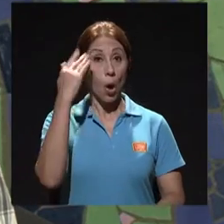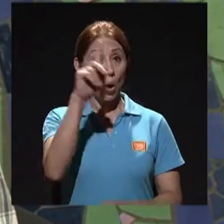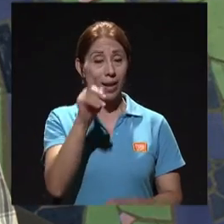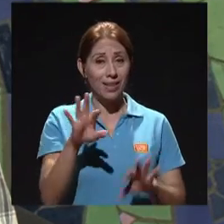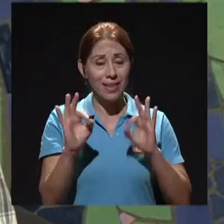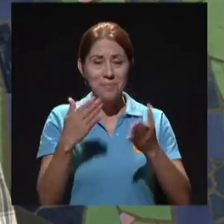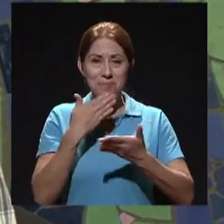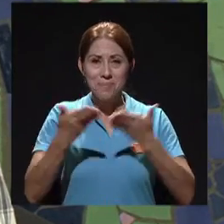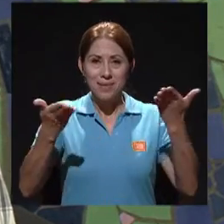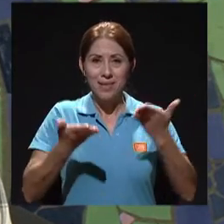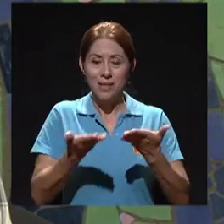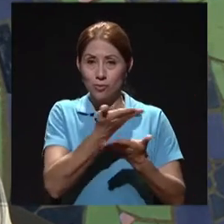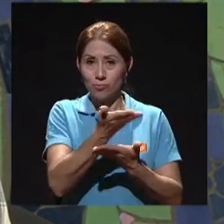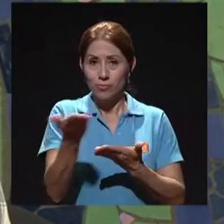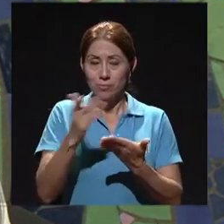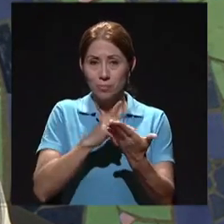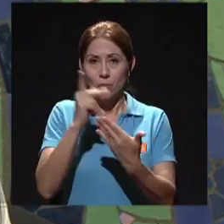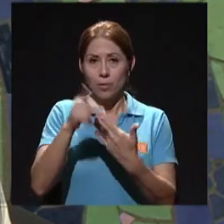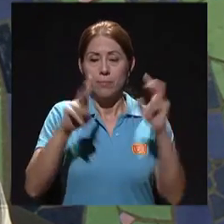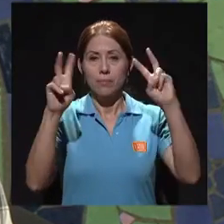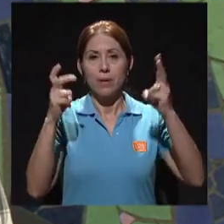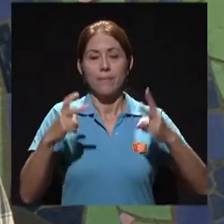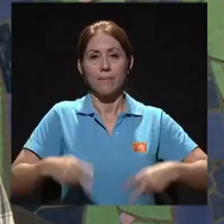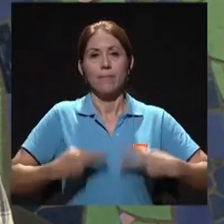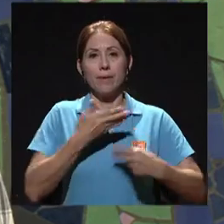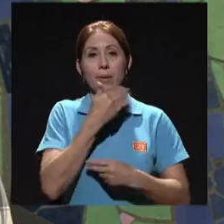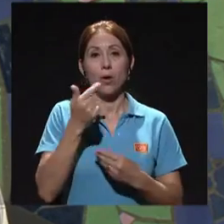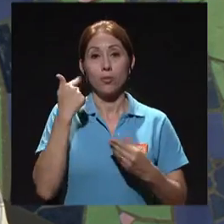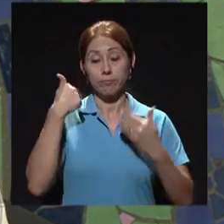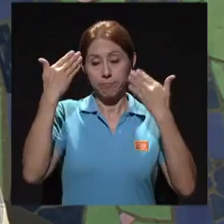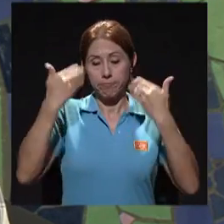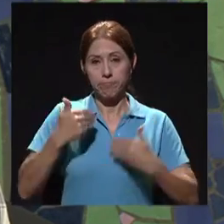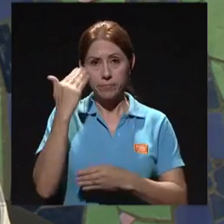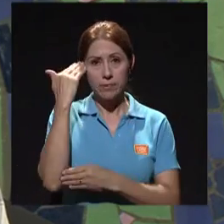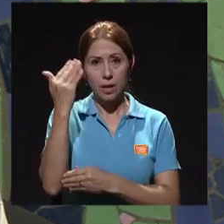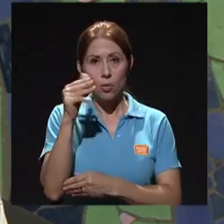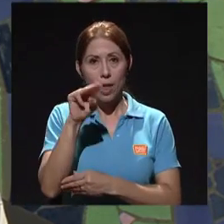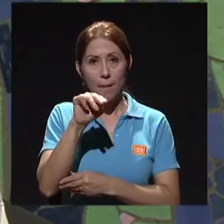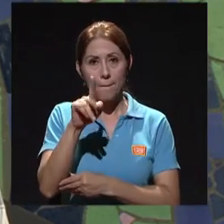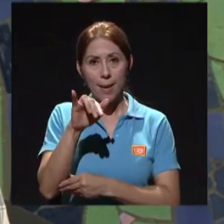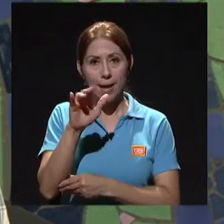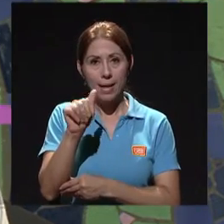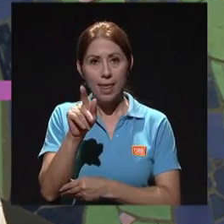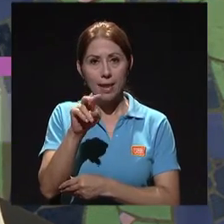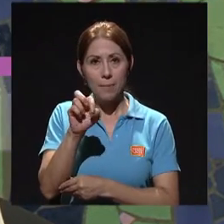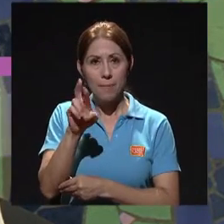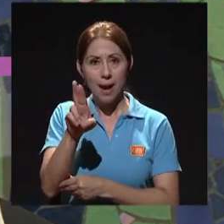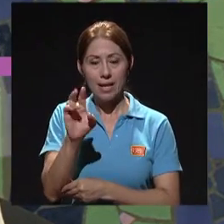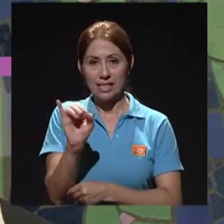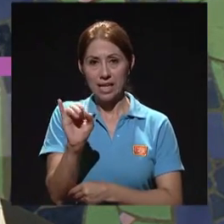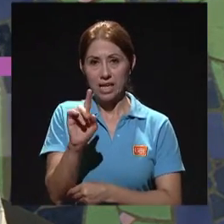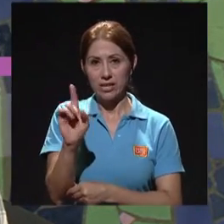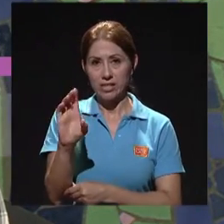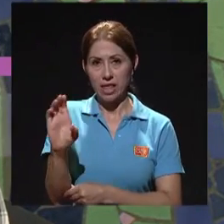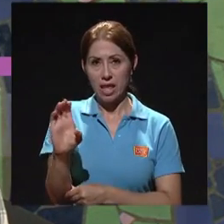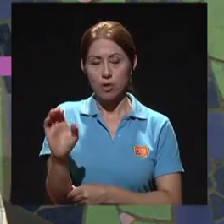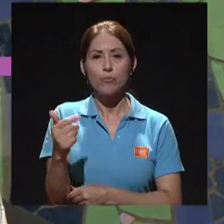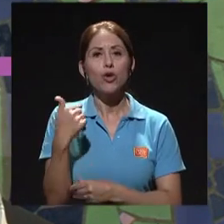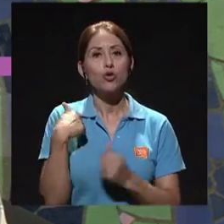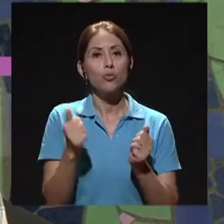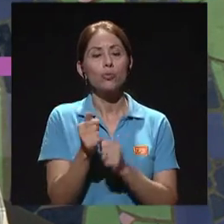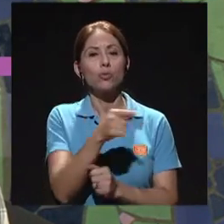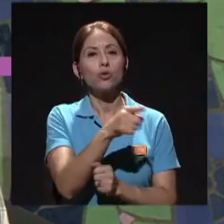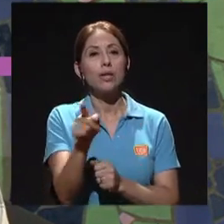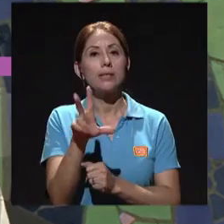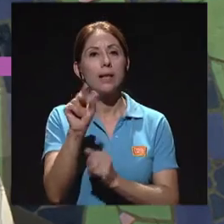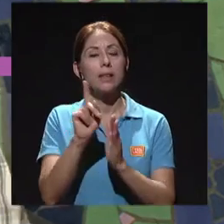Hola, tal? ¿qué Bienvenidos y bienvenidas a su programa Vivir Mejor. Les saluda María del Mar y Zaguirre Sedeño y estaré con ustedes durante estos 30 minutos